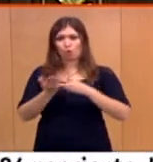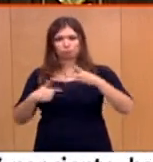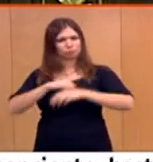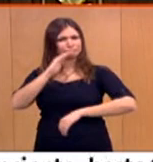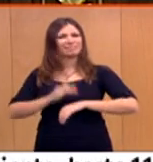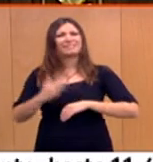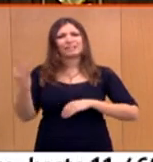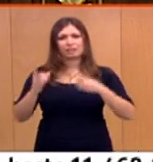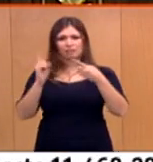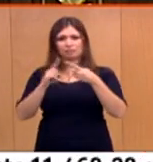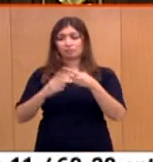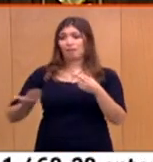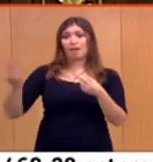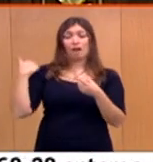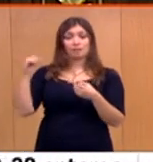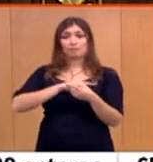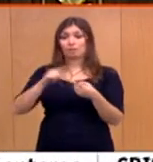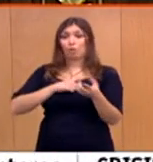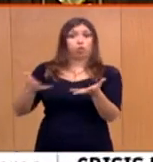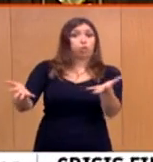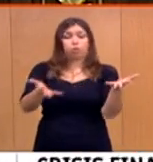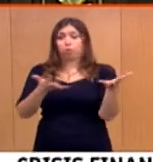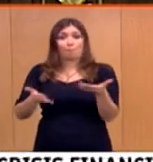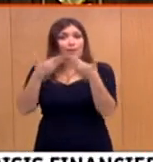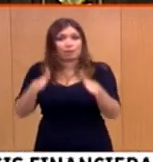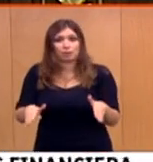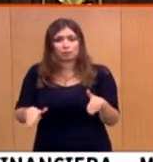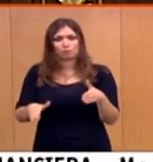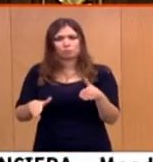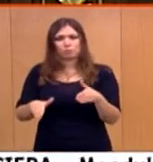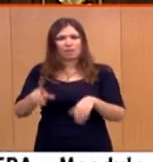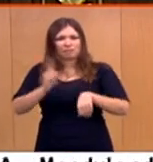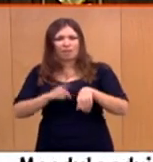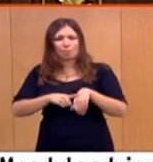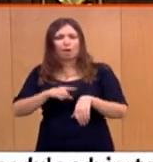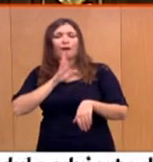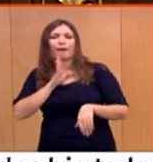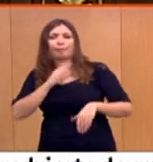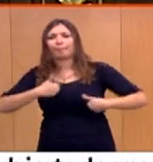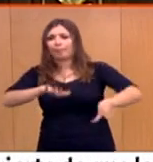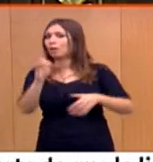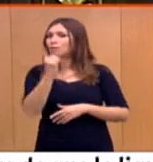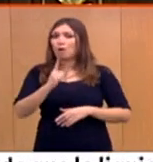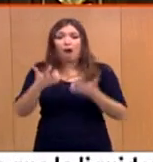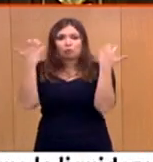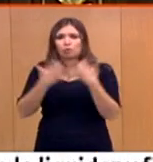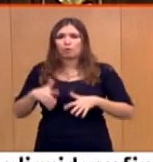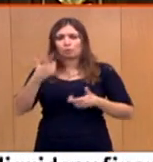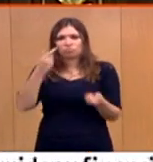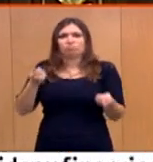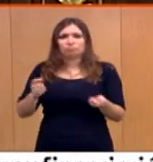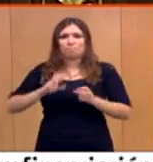naufragio que amenazaba a nuestro país y, sin perder un minuto, iniciar todas las reformas que exigía nuestro sistema